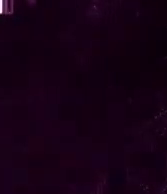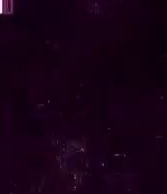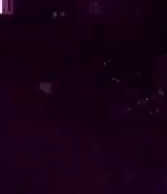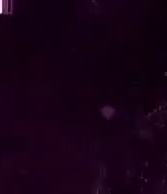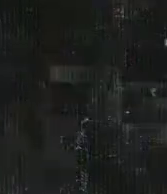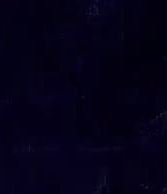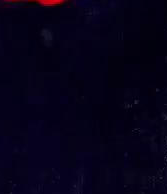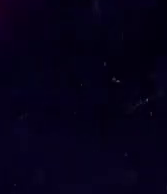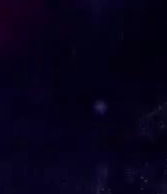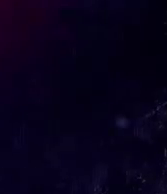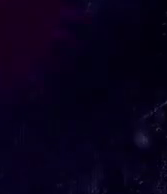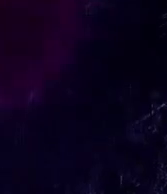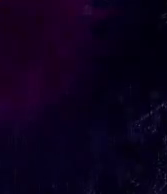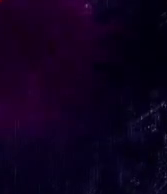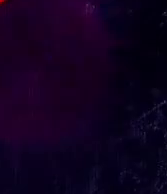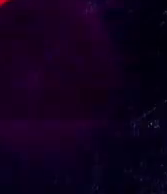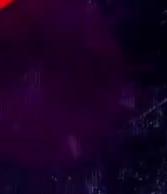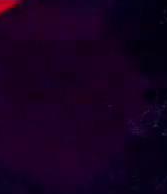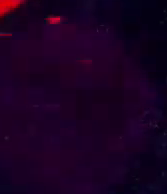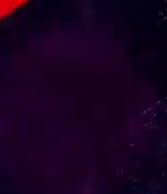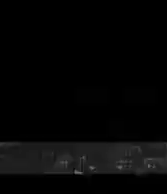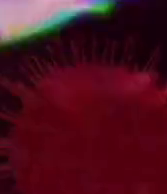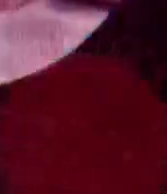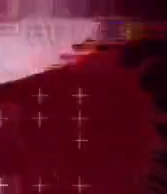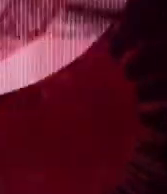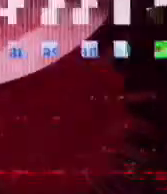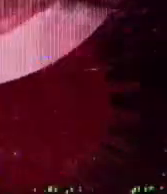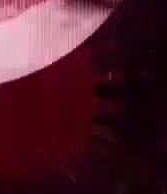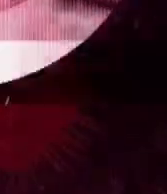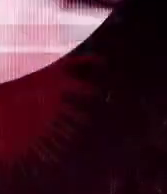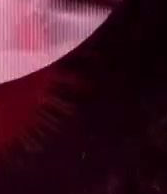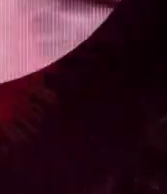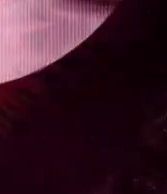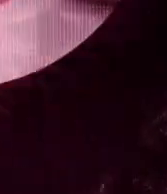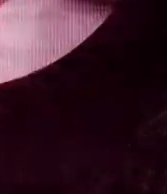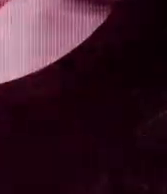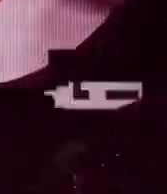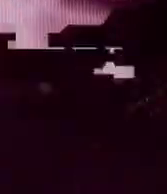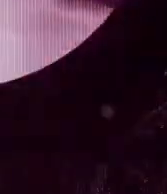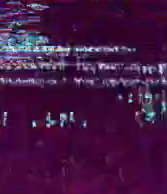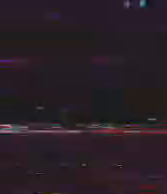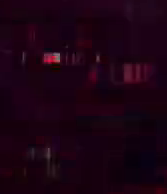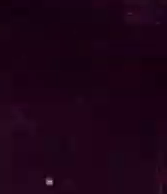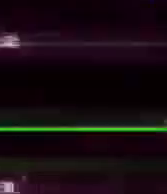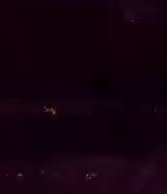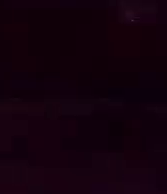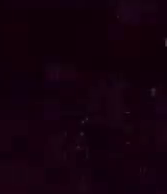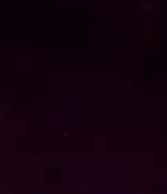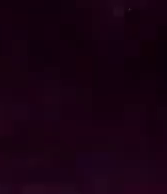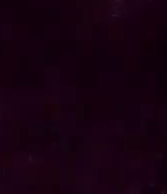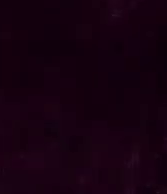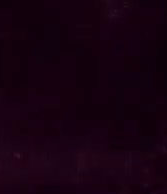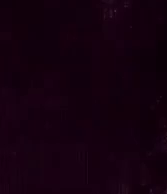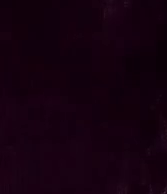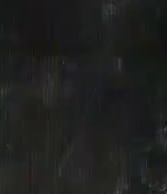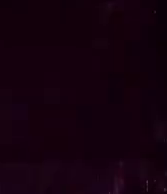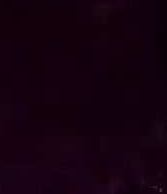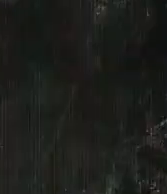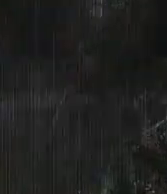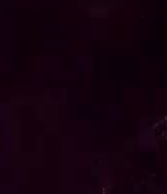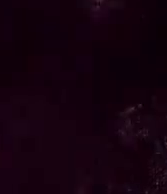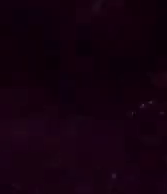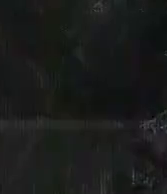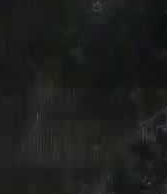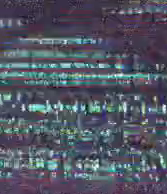motivo No participes en reuniones Lávate con frecuencia las manos La responsabilidad es tuya